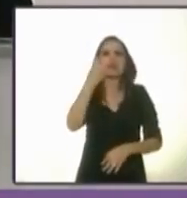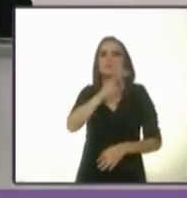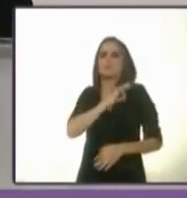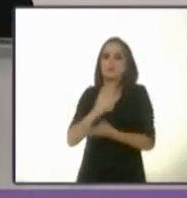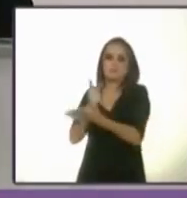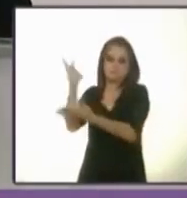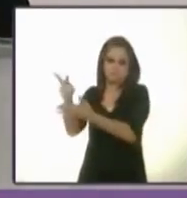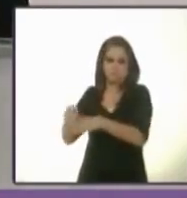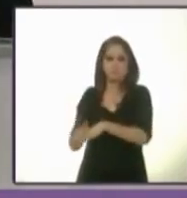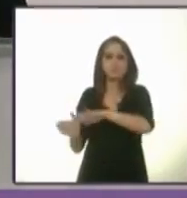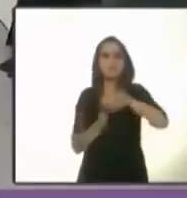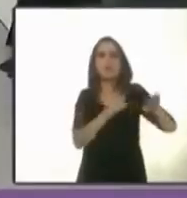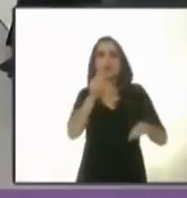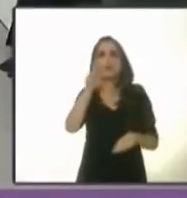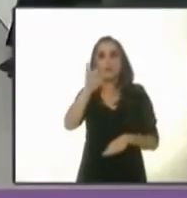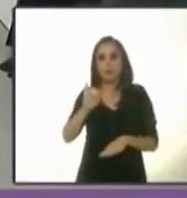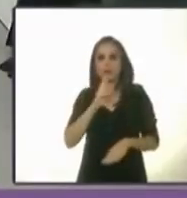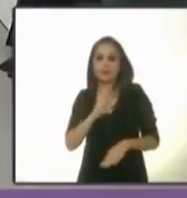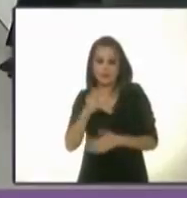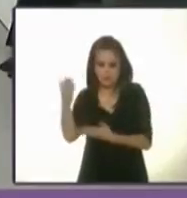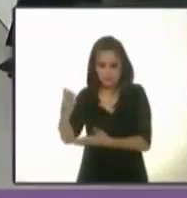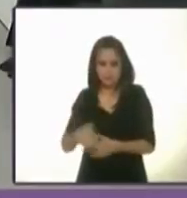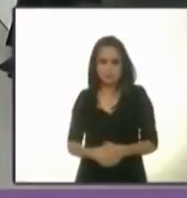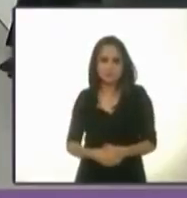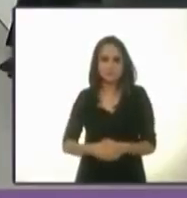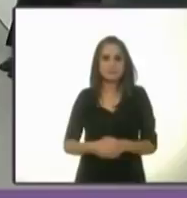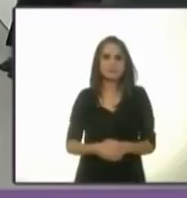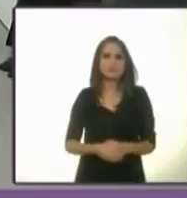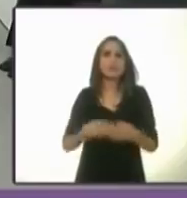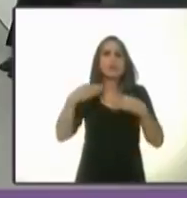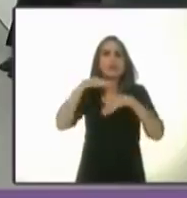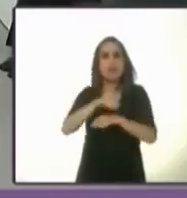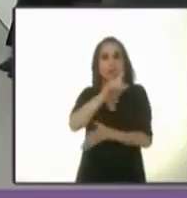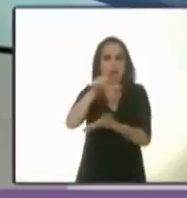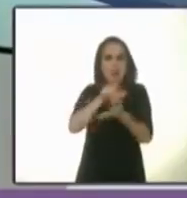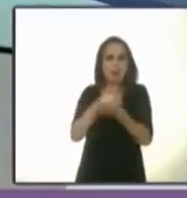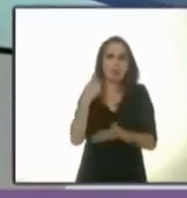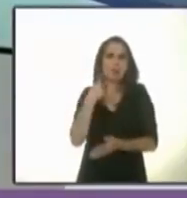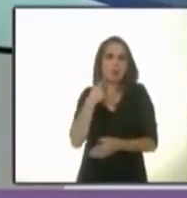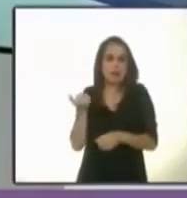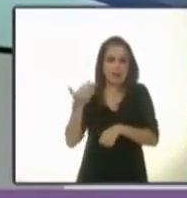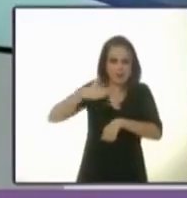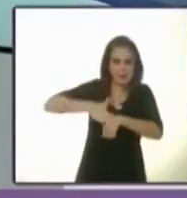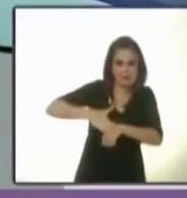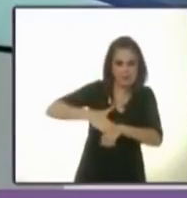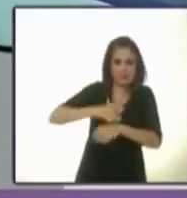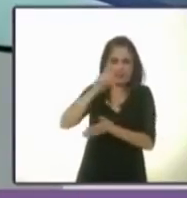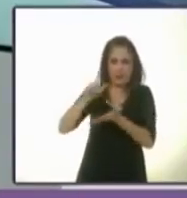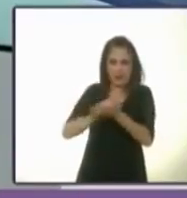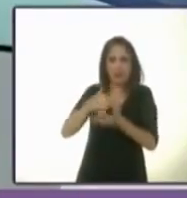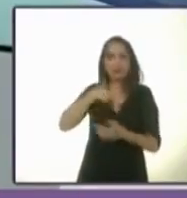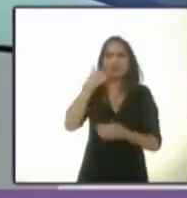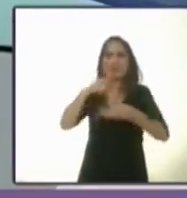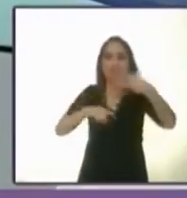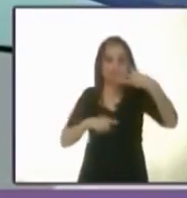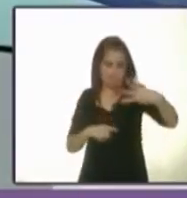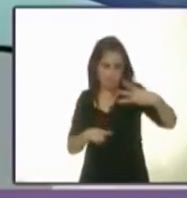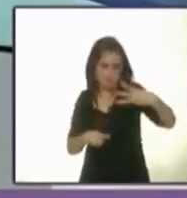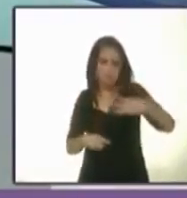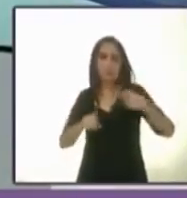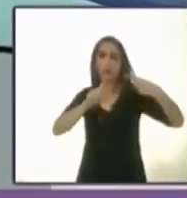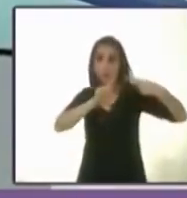Purificación Carpintero. Gracias. En relación con la reforma política y administrativa, yo propongo tres cosas. Lo primero,